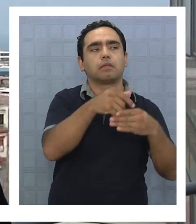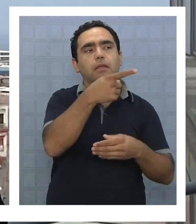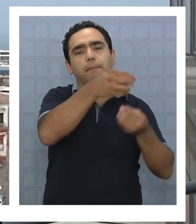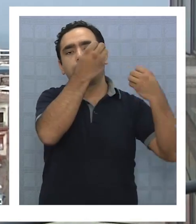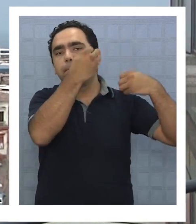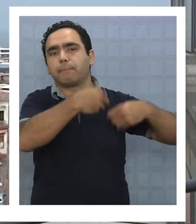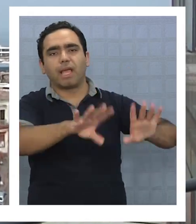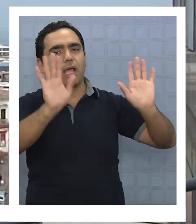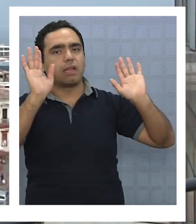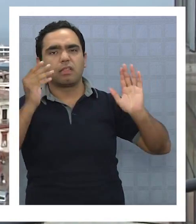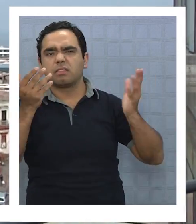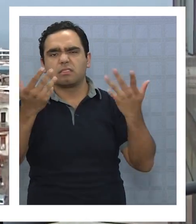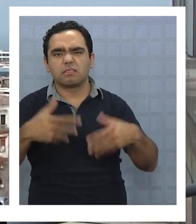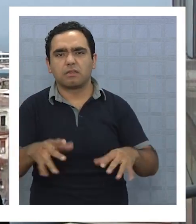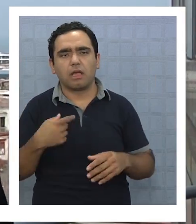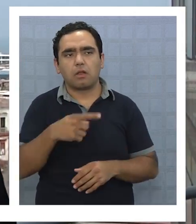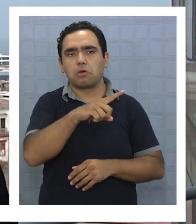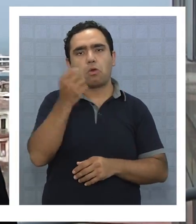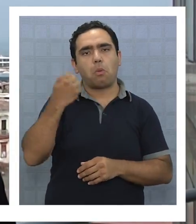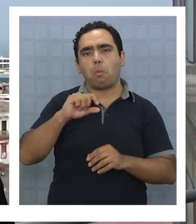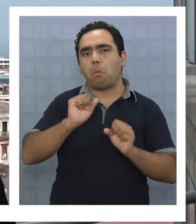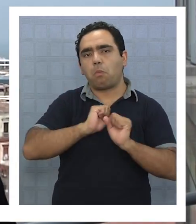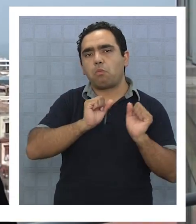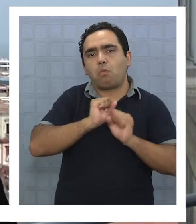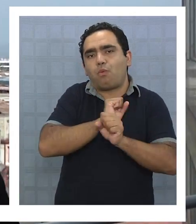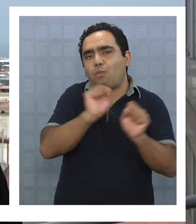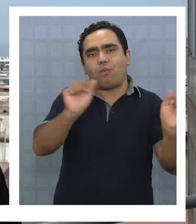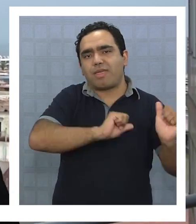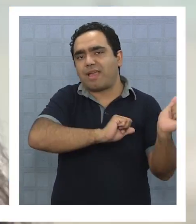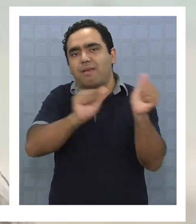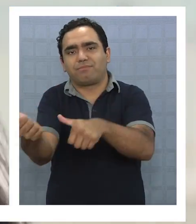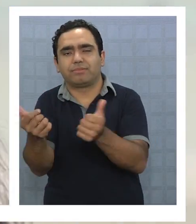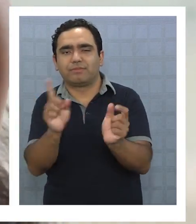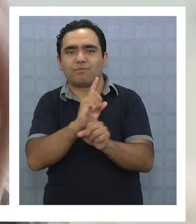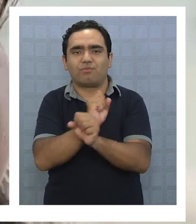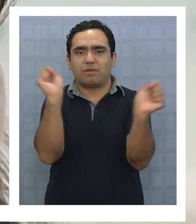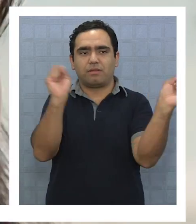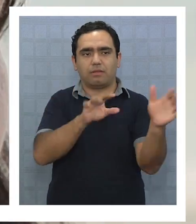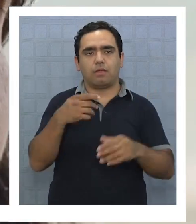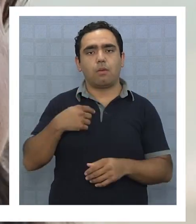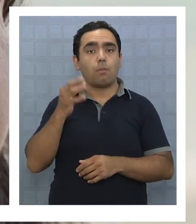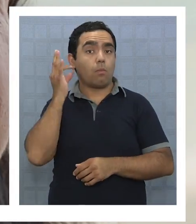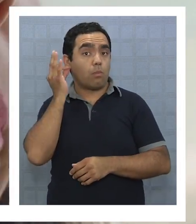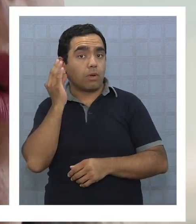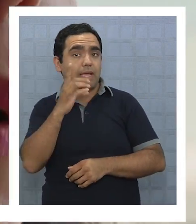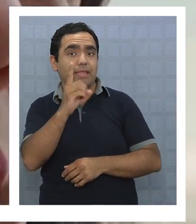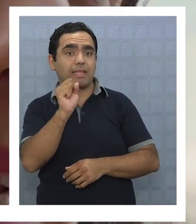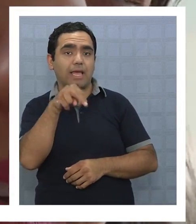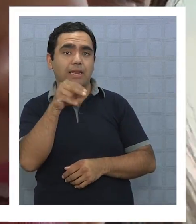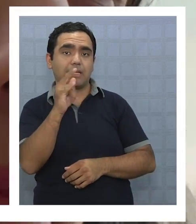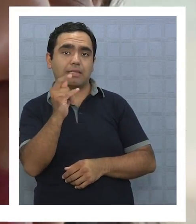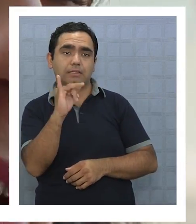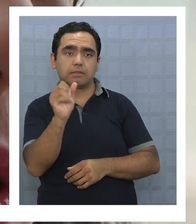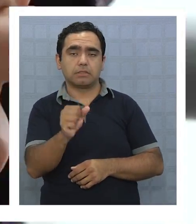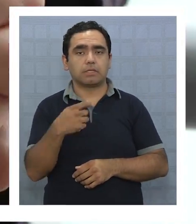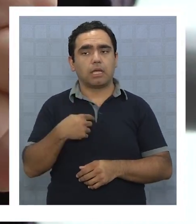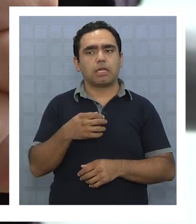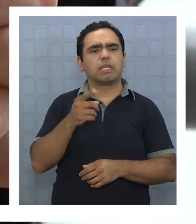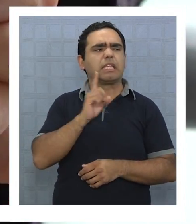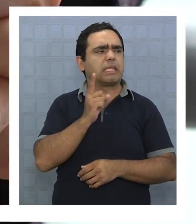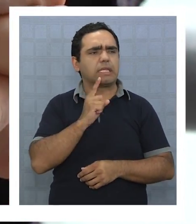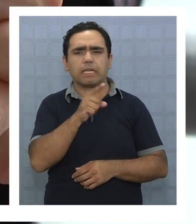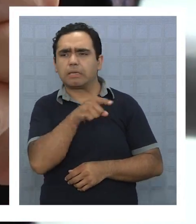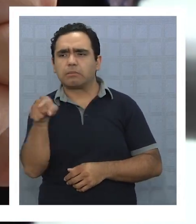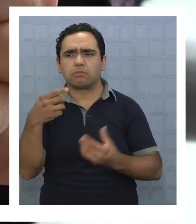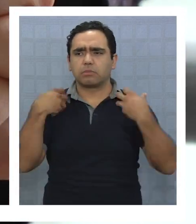perdidos y no tienen ninguna opción de ganarle al sorismo en la próxima elección municipal. La concejala, Dani Sastudillo, que no se atrevió a atribuir responsabilidades